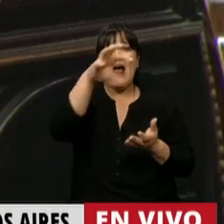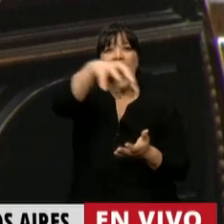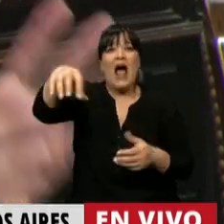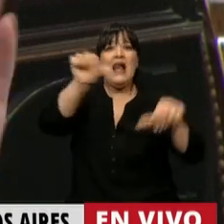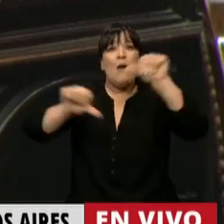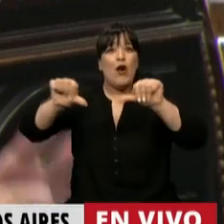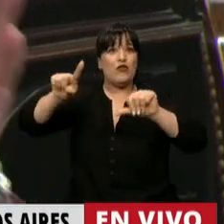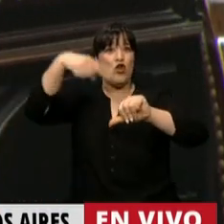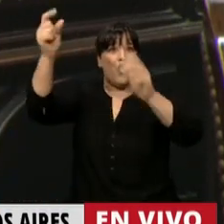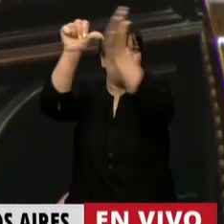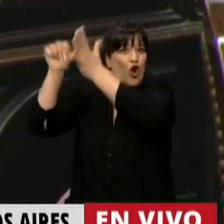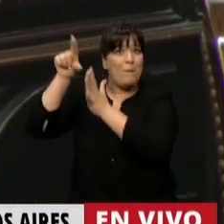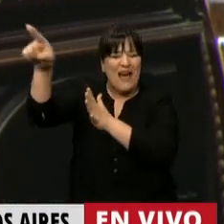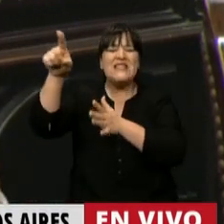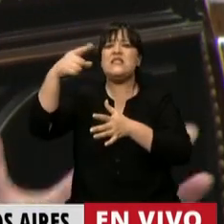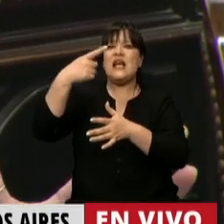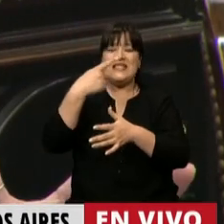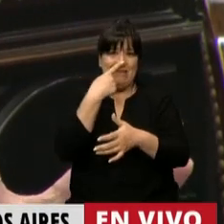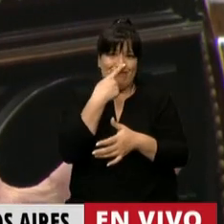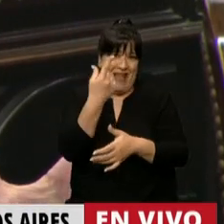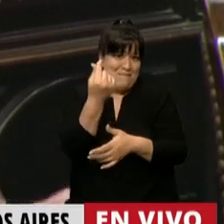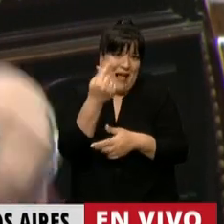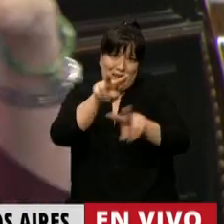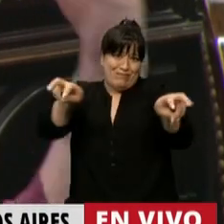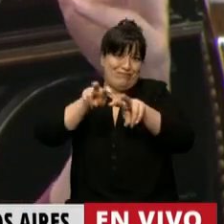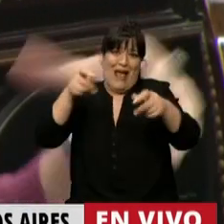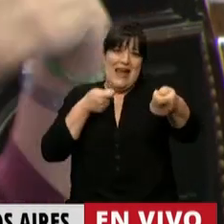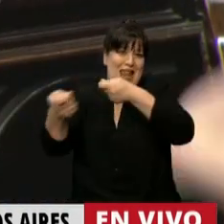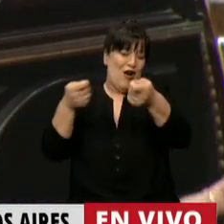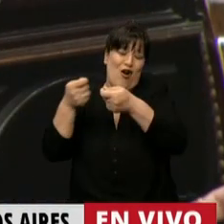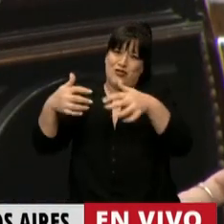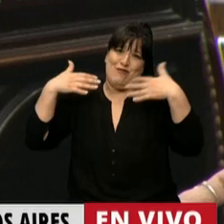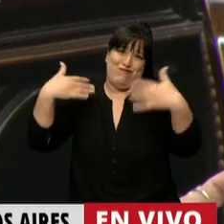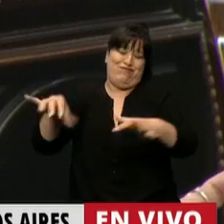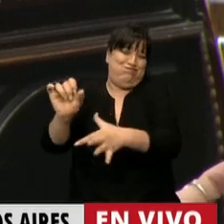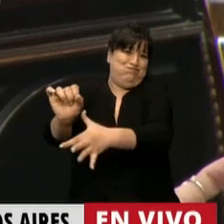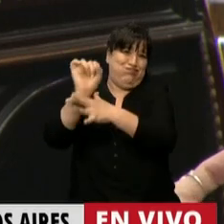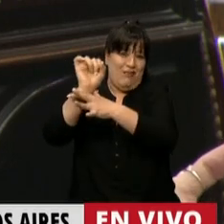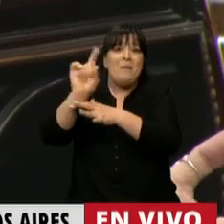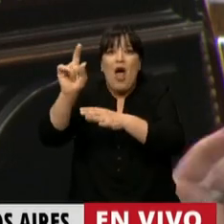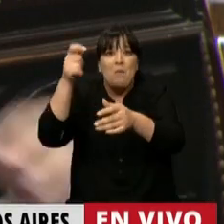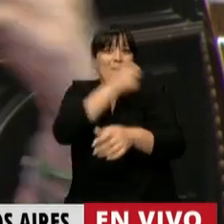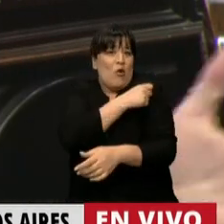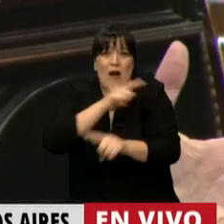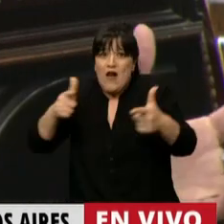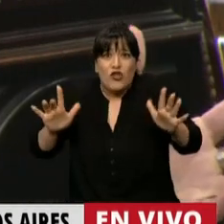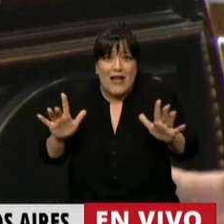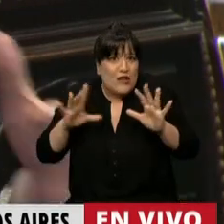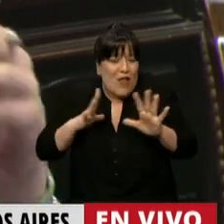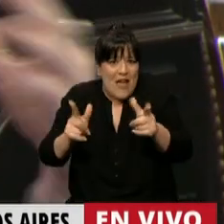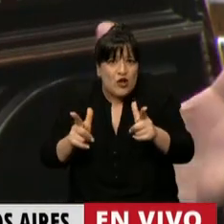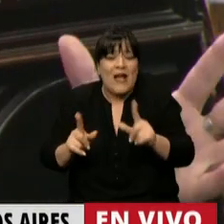multinacionales que están haciendo un negocio fenomenal, previo incluso a tener si quiere una vacuna, esos